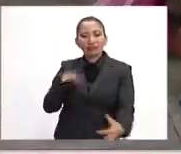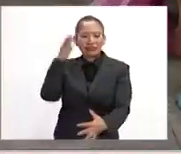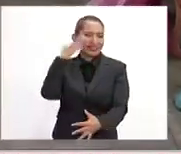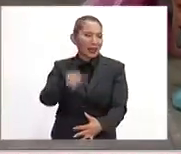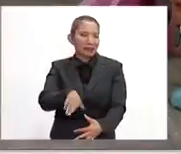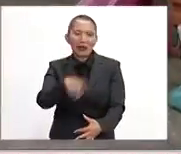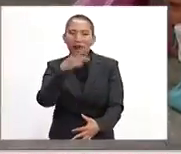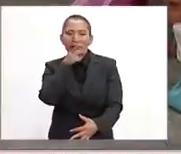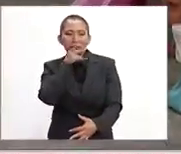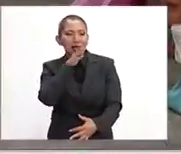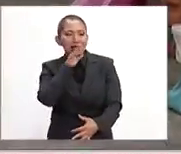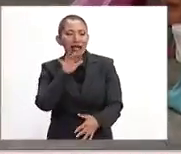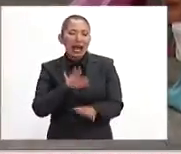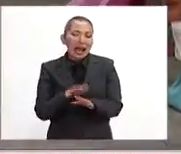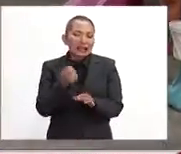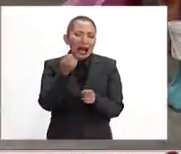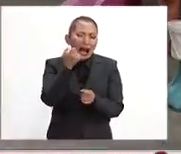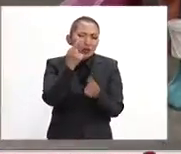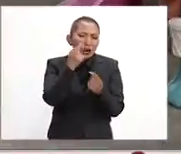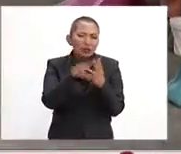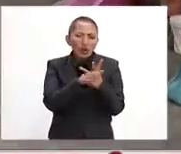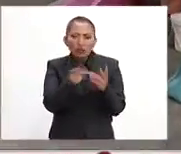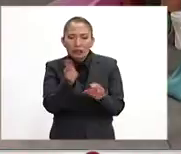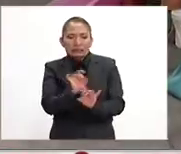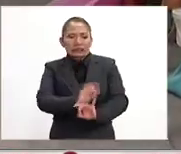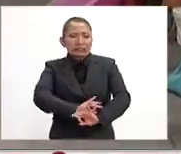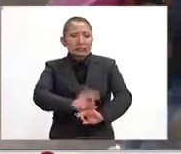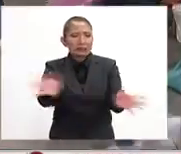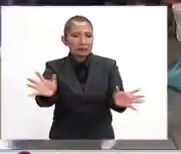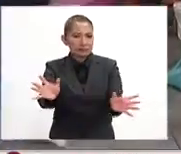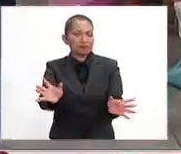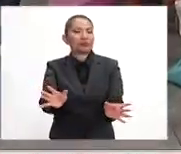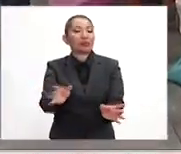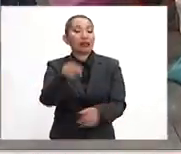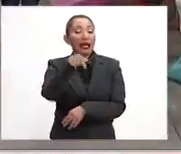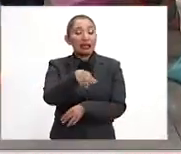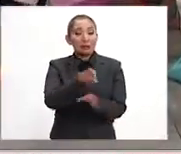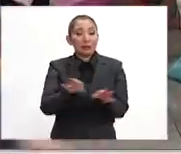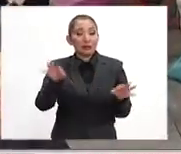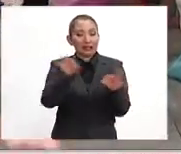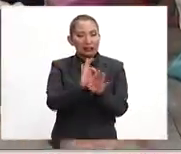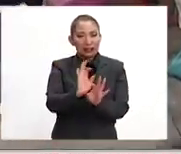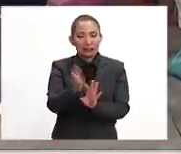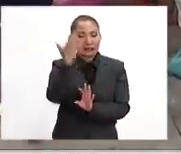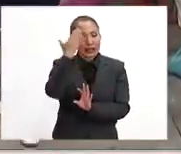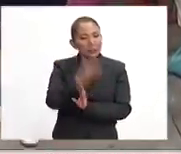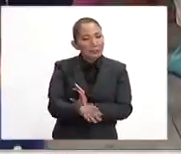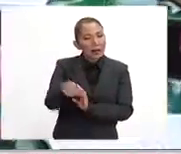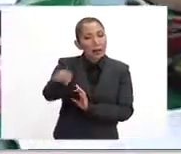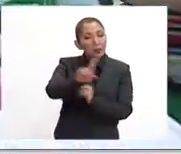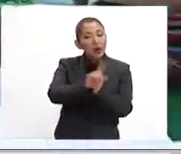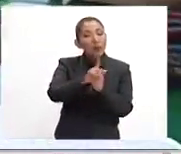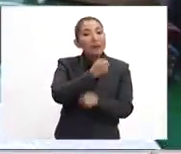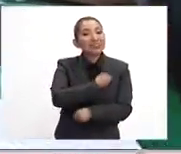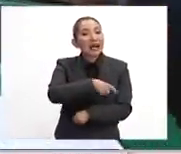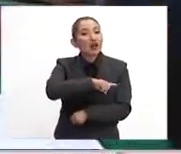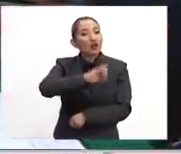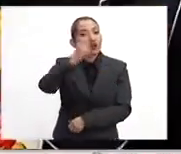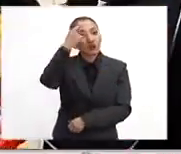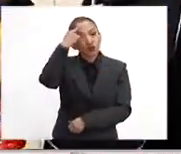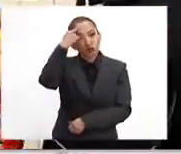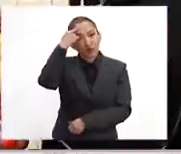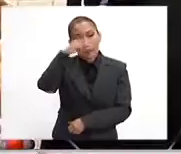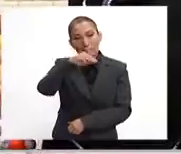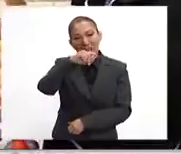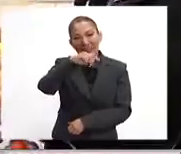sabemos que a veces hay hilos que son muy frágiles en la relación. Aquí lo que es importante reconocer es que es un problema de salud mental y aunque